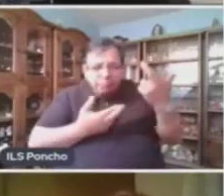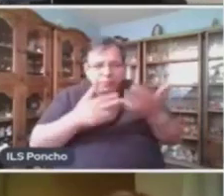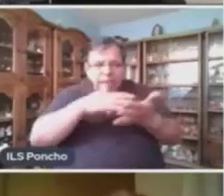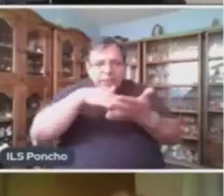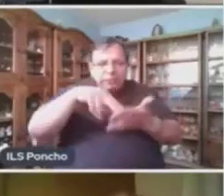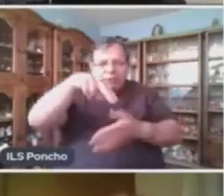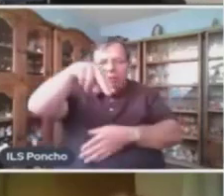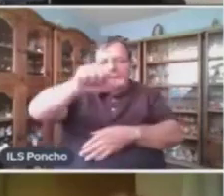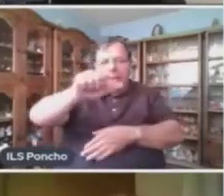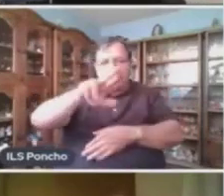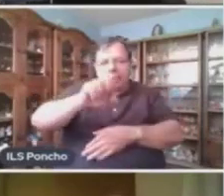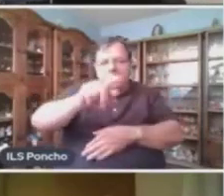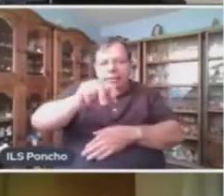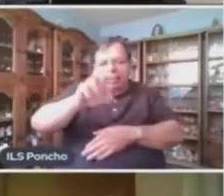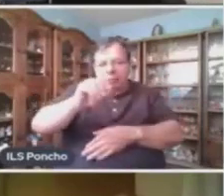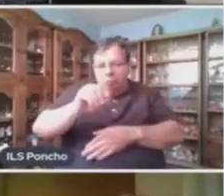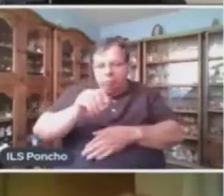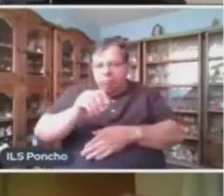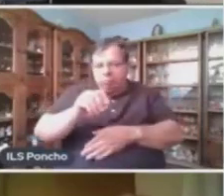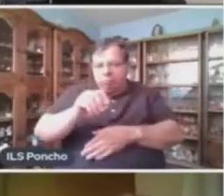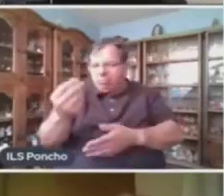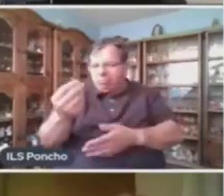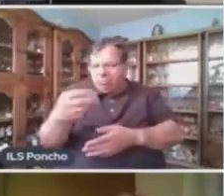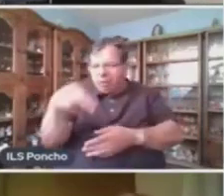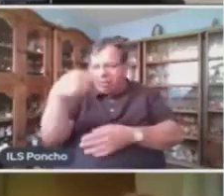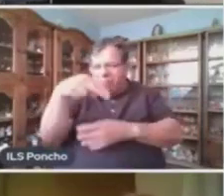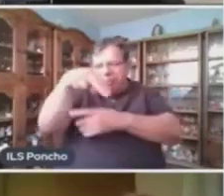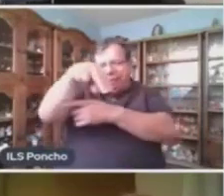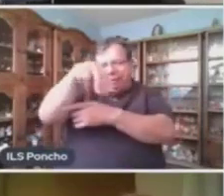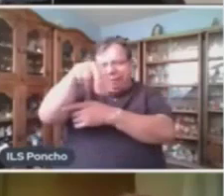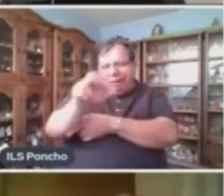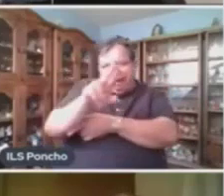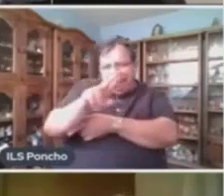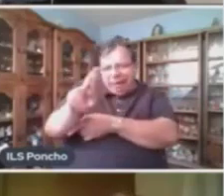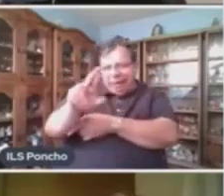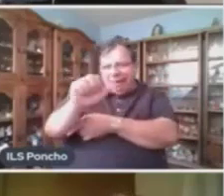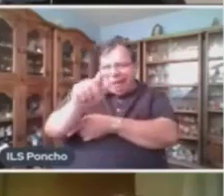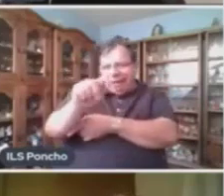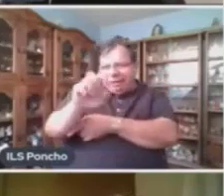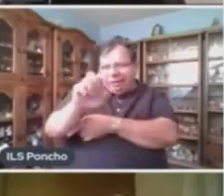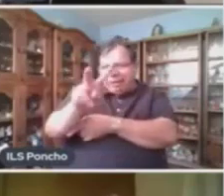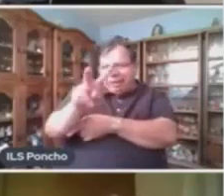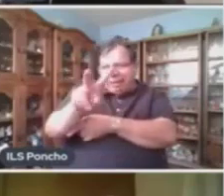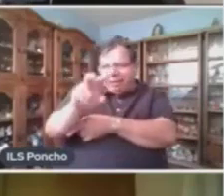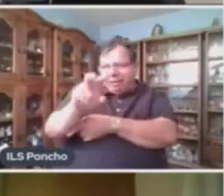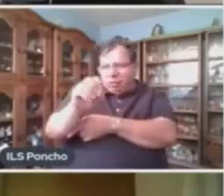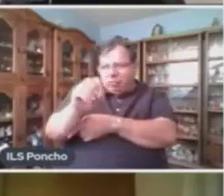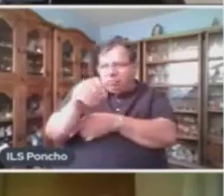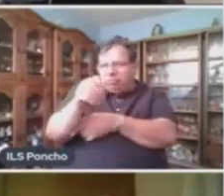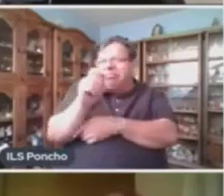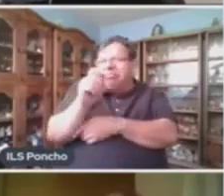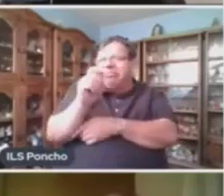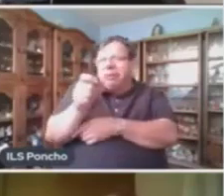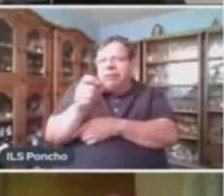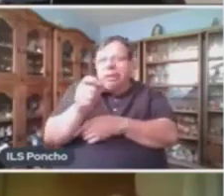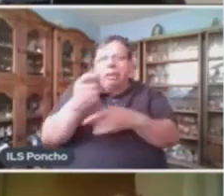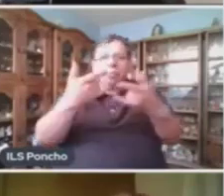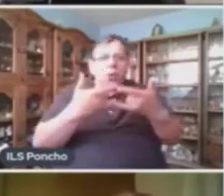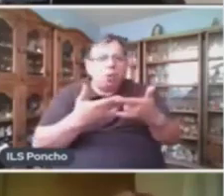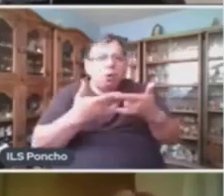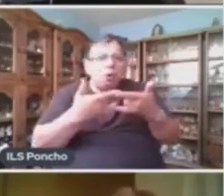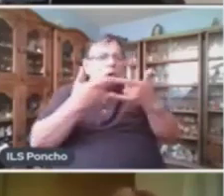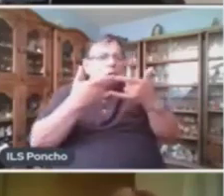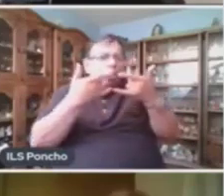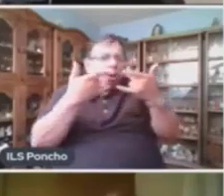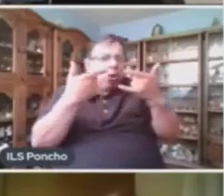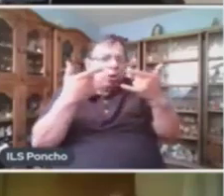narrativo. Como su nombre ya lo dice, el texto narrativo pretende contar una historia o